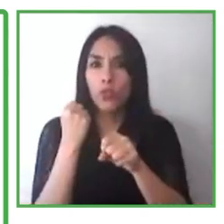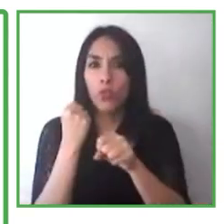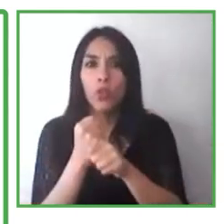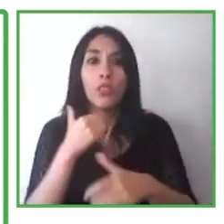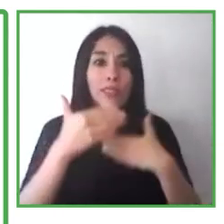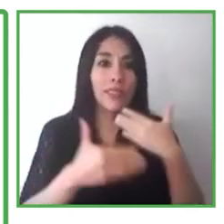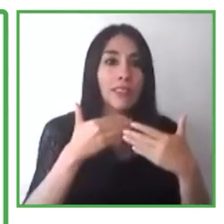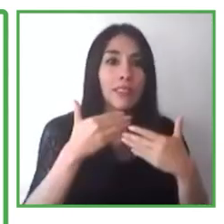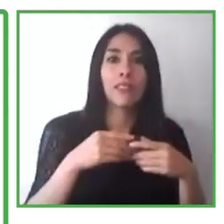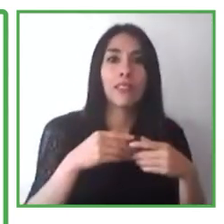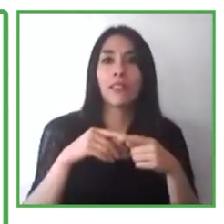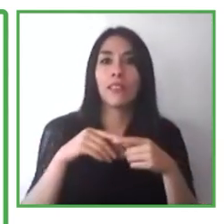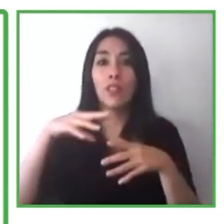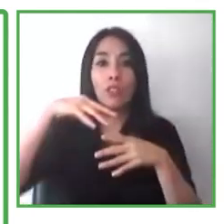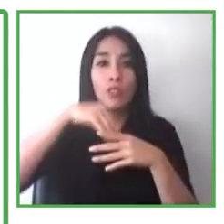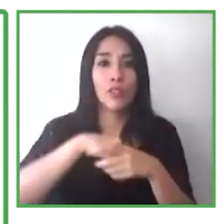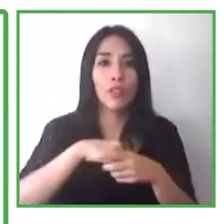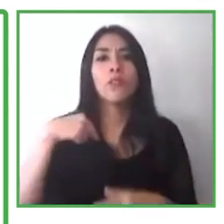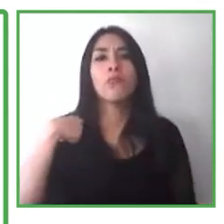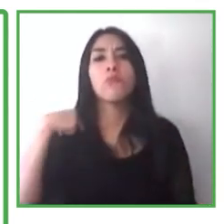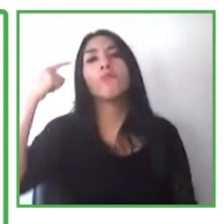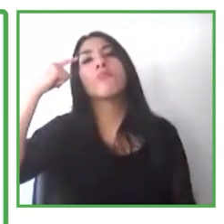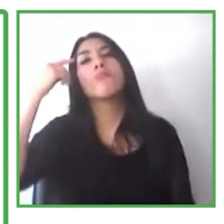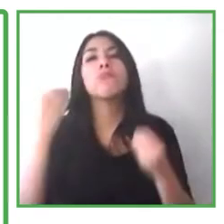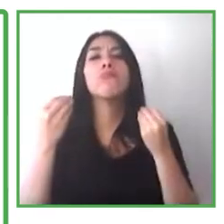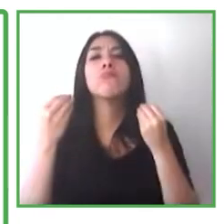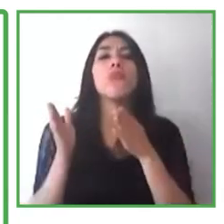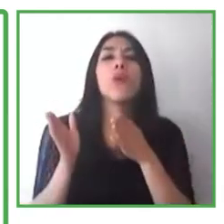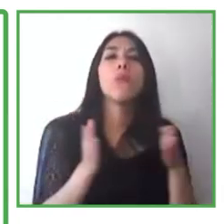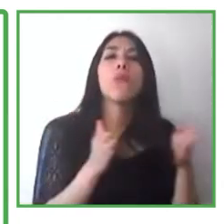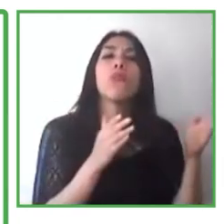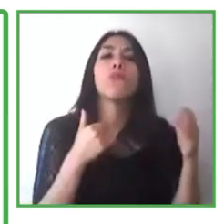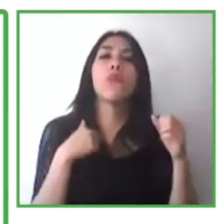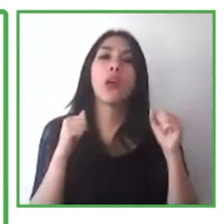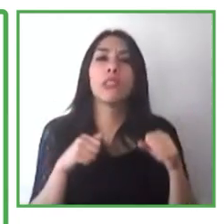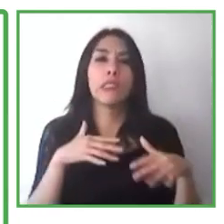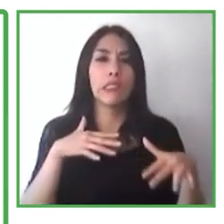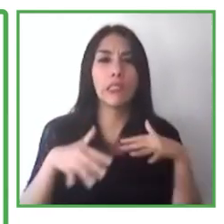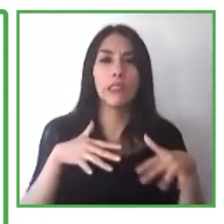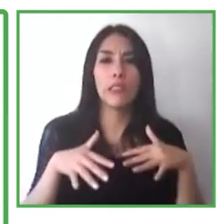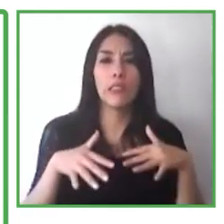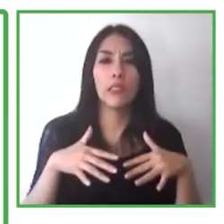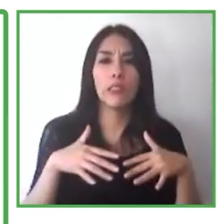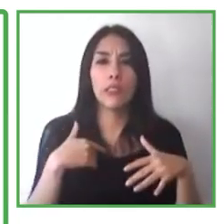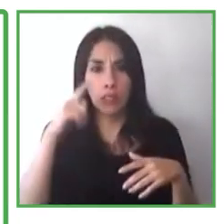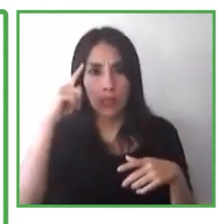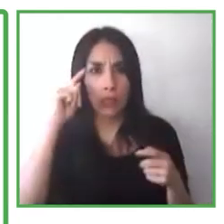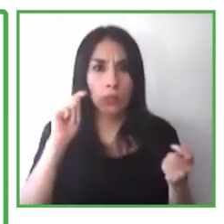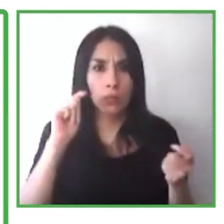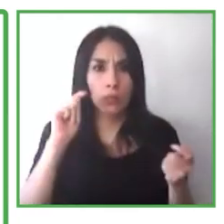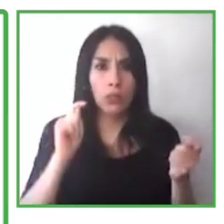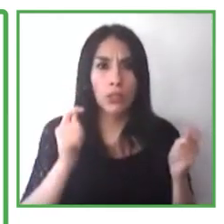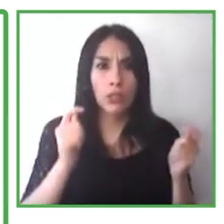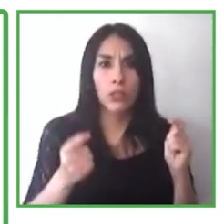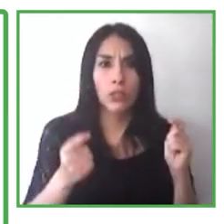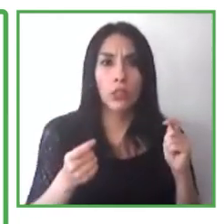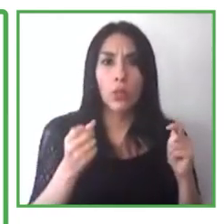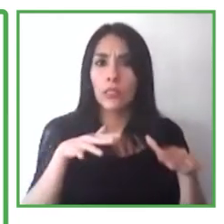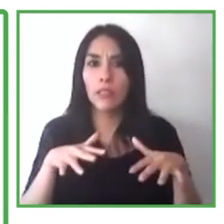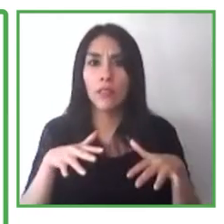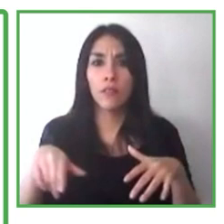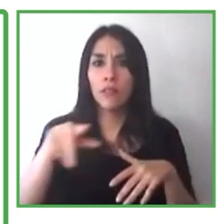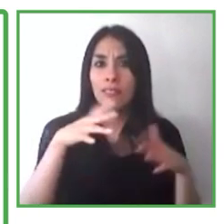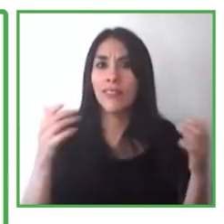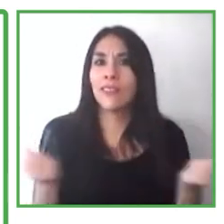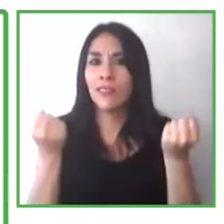ellos van a tratar de coordinar su trabajo con el enfoque del negocio, o la estrategia de negocio que tenemos, y también van a